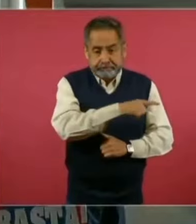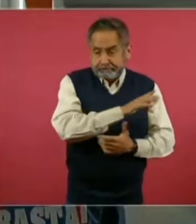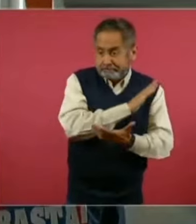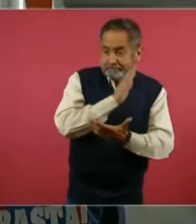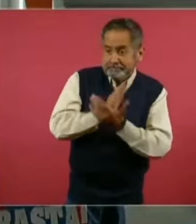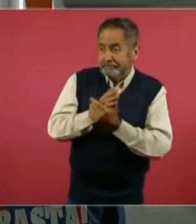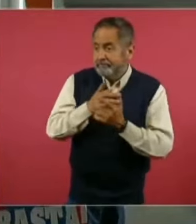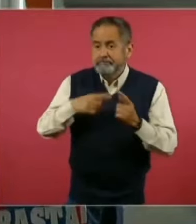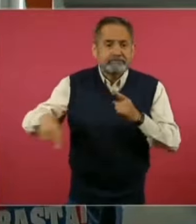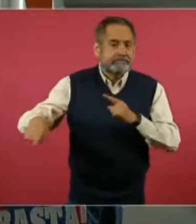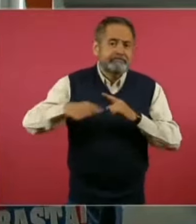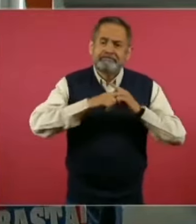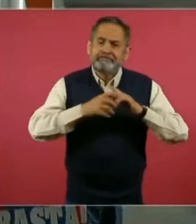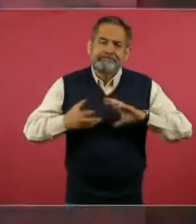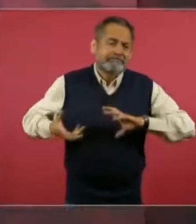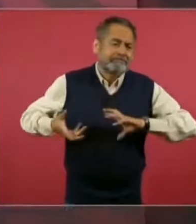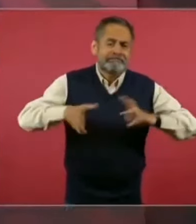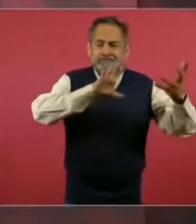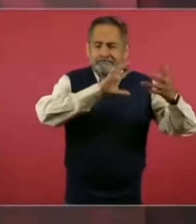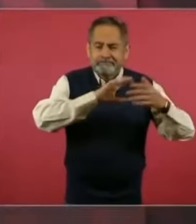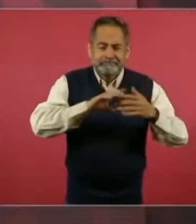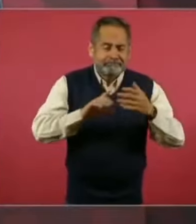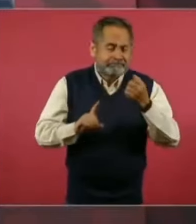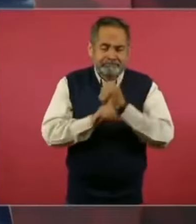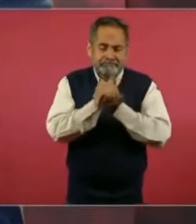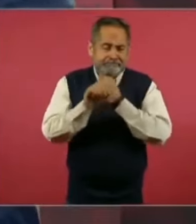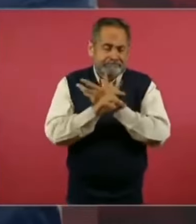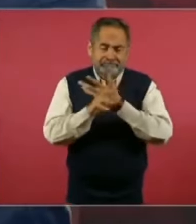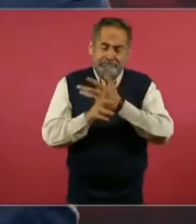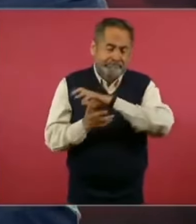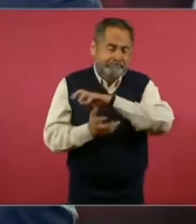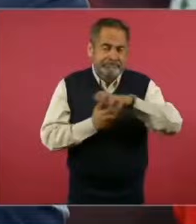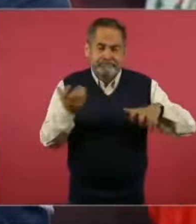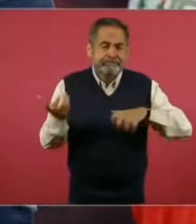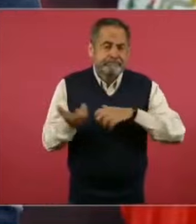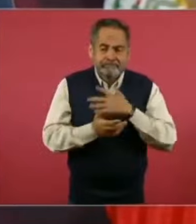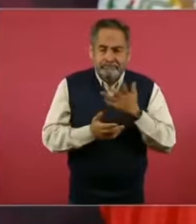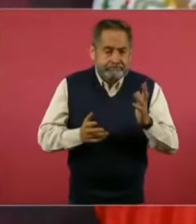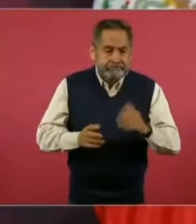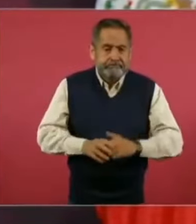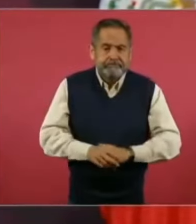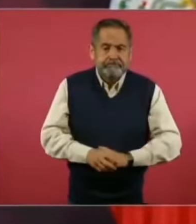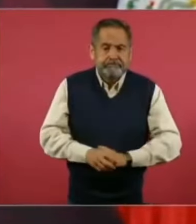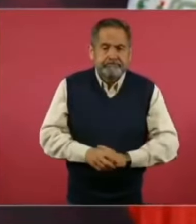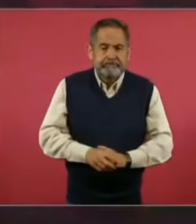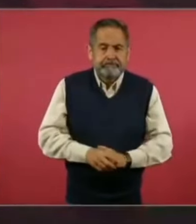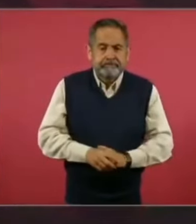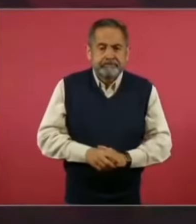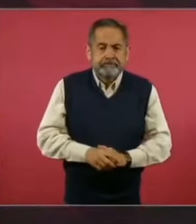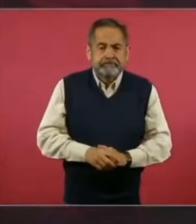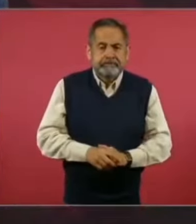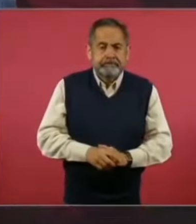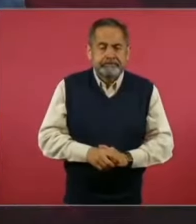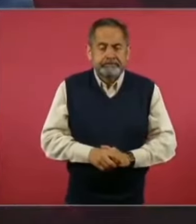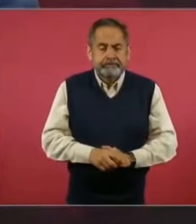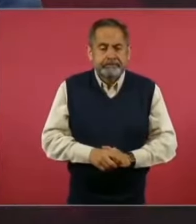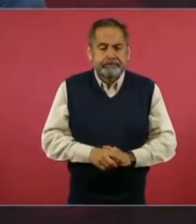afectaría desde desde luego lo que